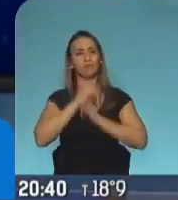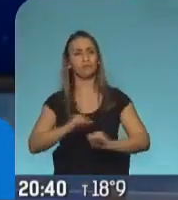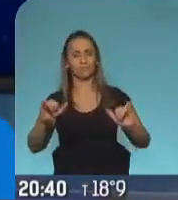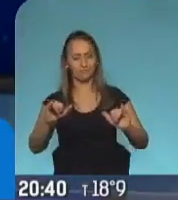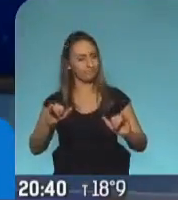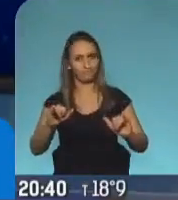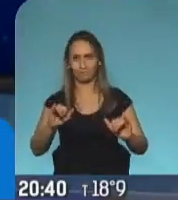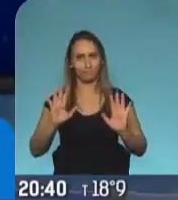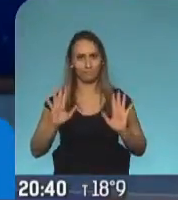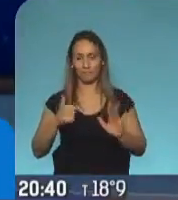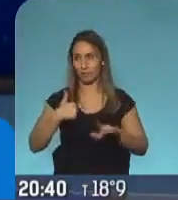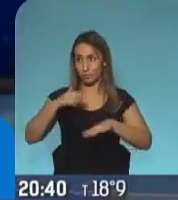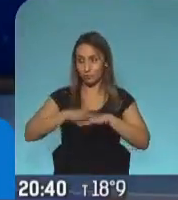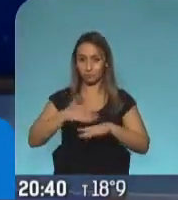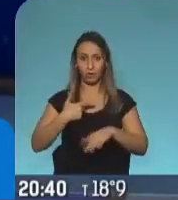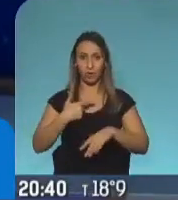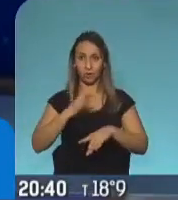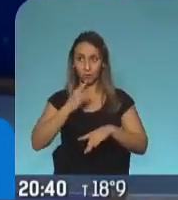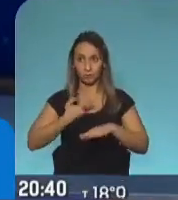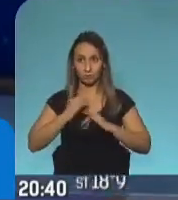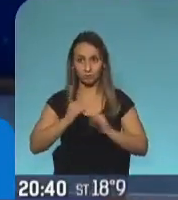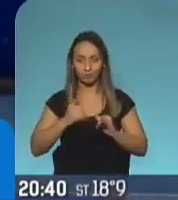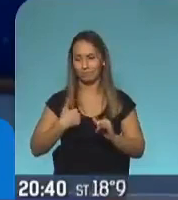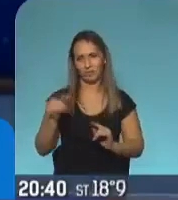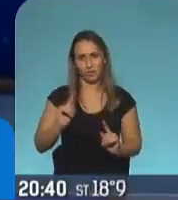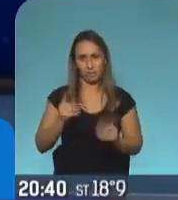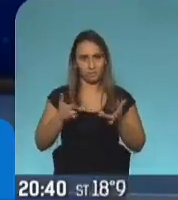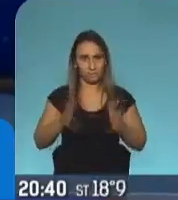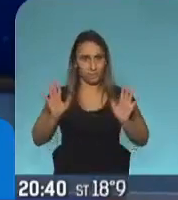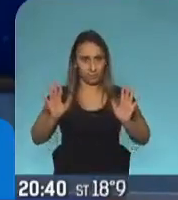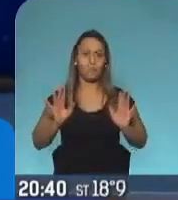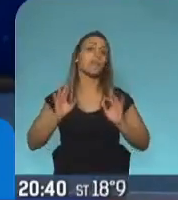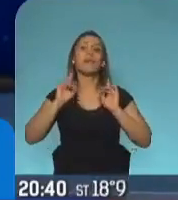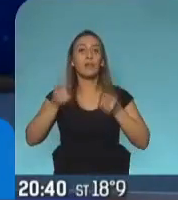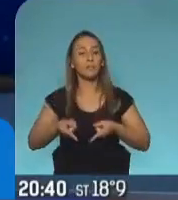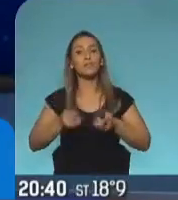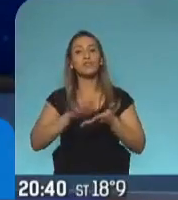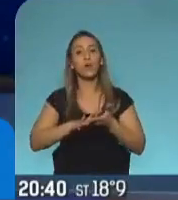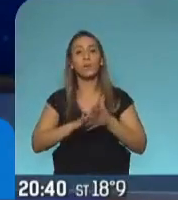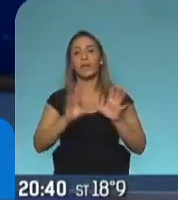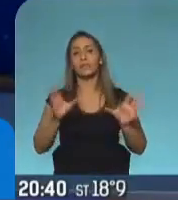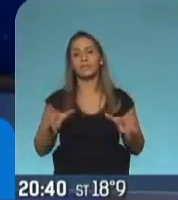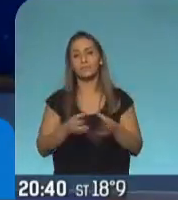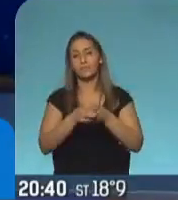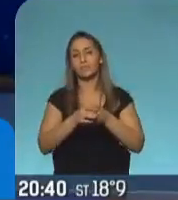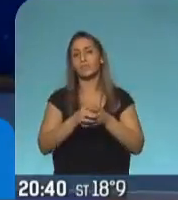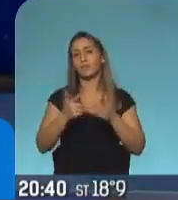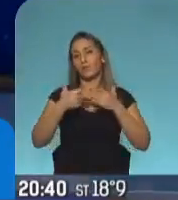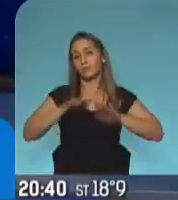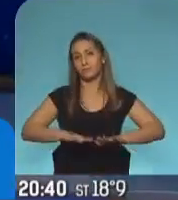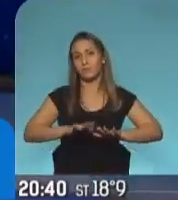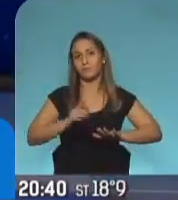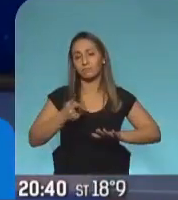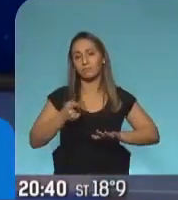al cual él no se quiso plegar. Por otro lado también está el tema del aislamiento social. Ellos tenían una posición diferente con esto. De hecho, el día